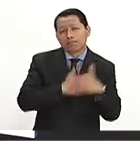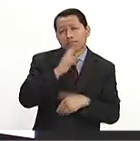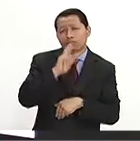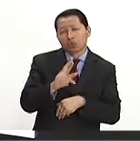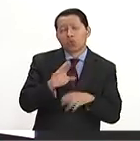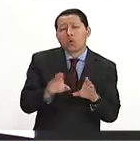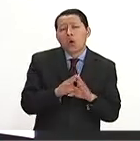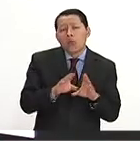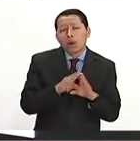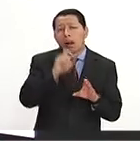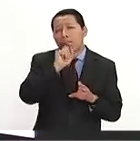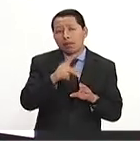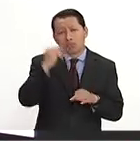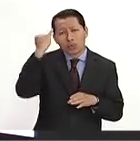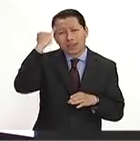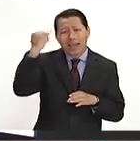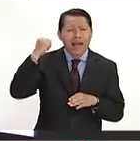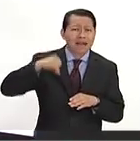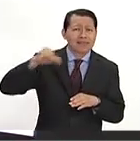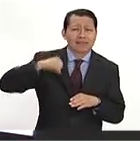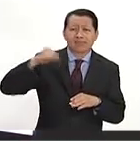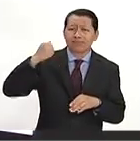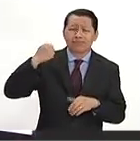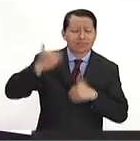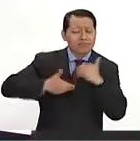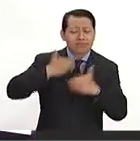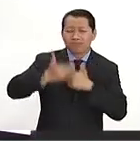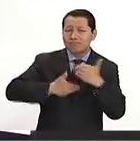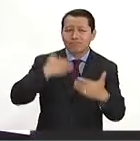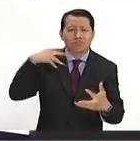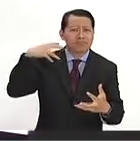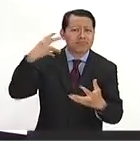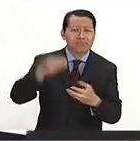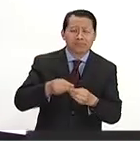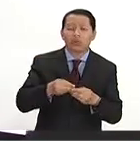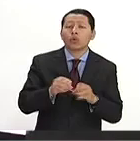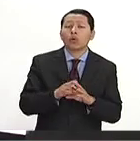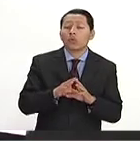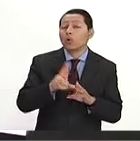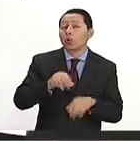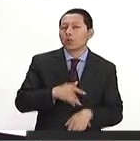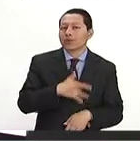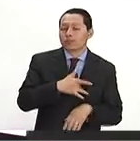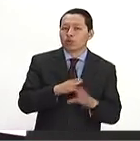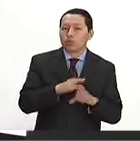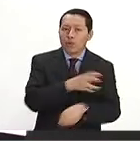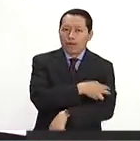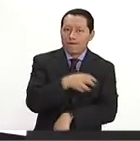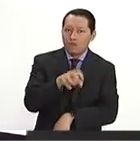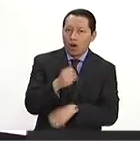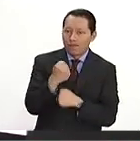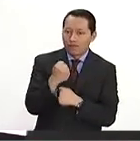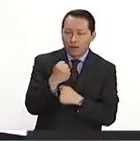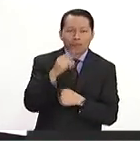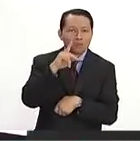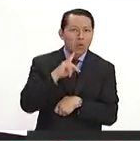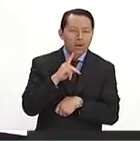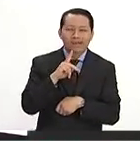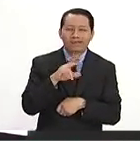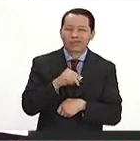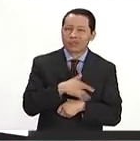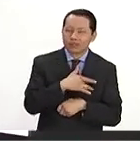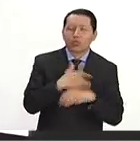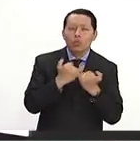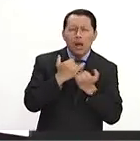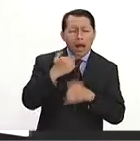todos este tipo de estereotipos y lo que venimos arrastrando, que no nos sentimos a lo mejor tan empoderadas y tan capaces.